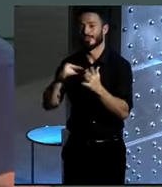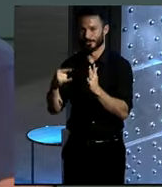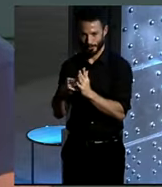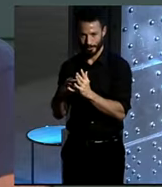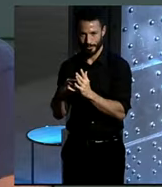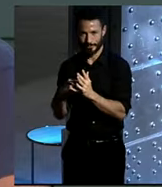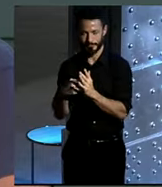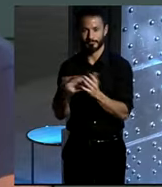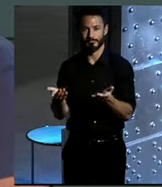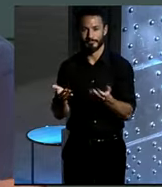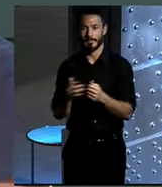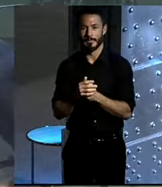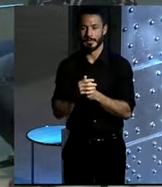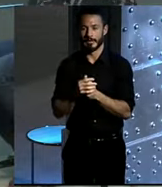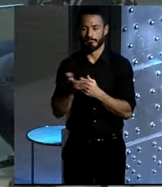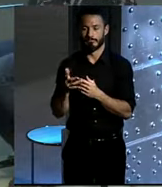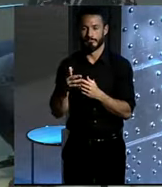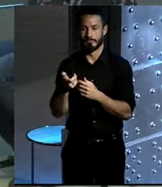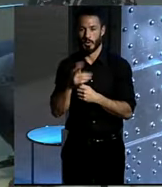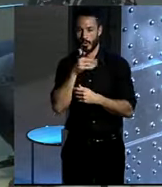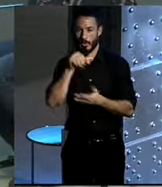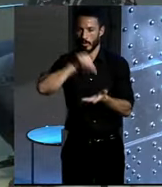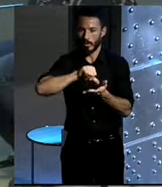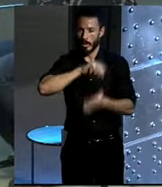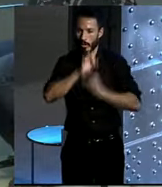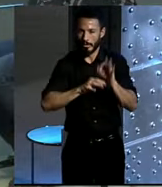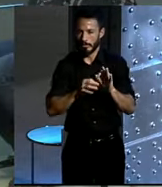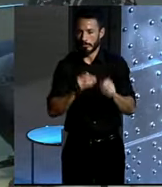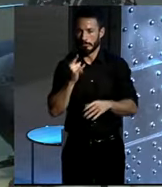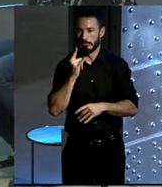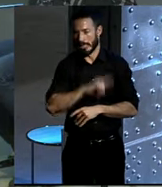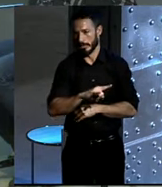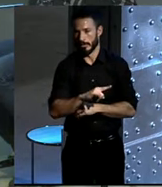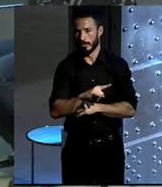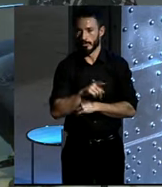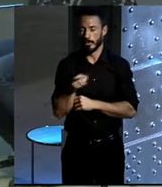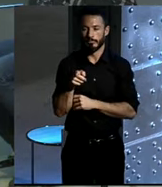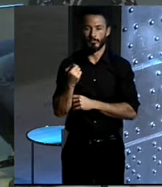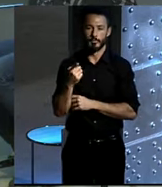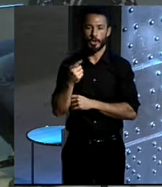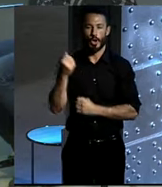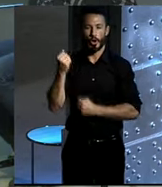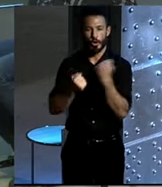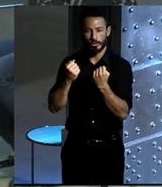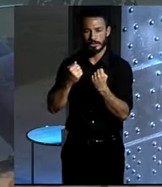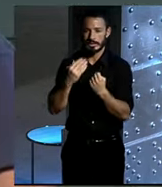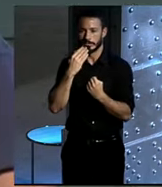organización de la ciudad. Tú llevas el apocalipsis del coche en tu camiseta. Bueno, pero es simpático. dibujado bien,